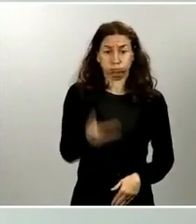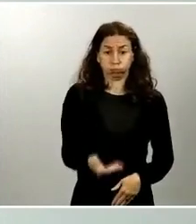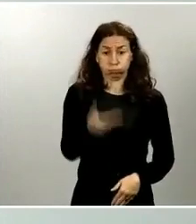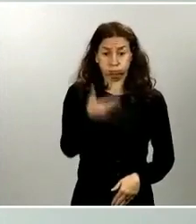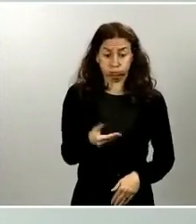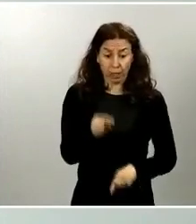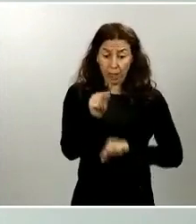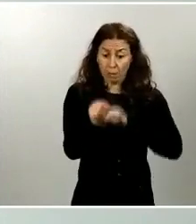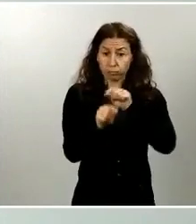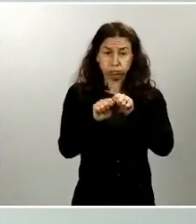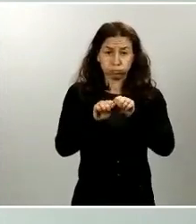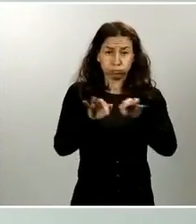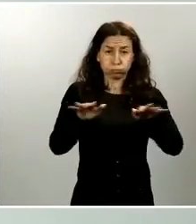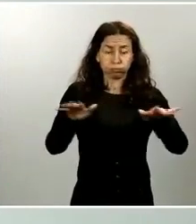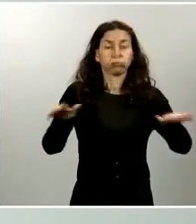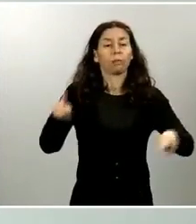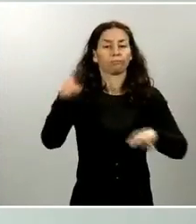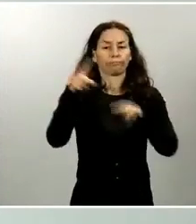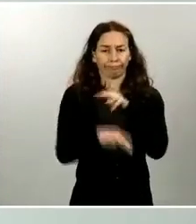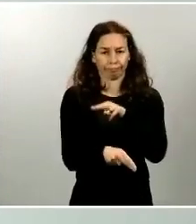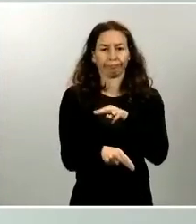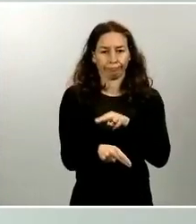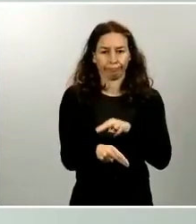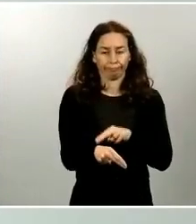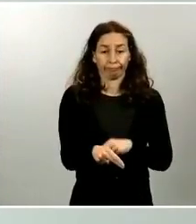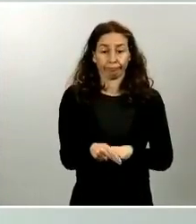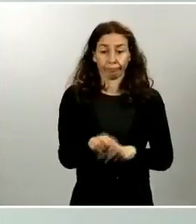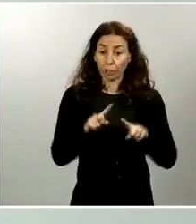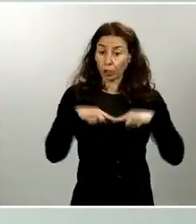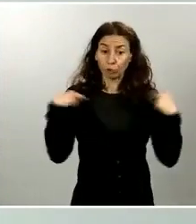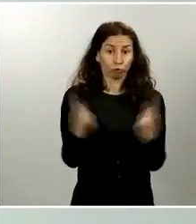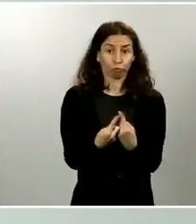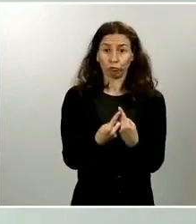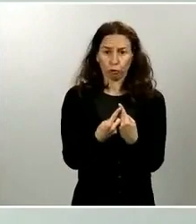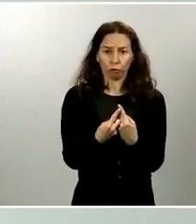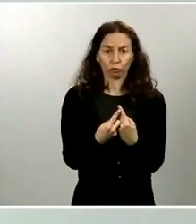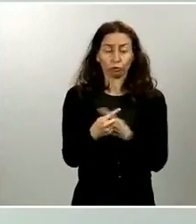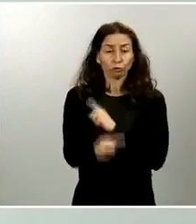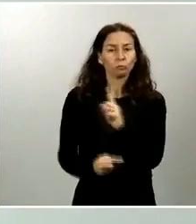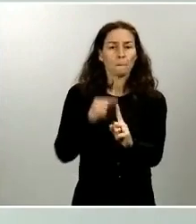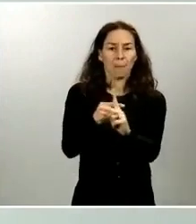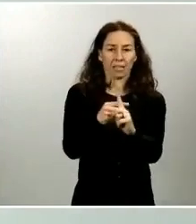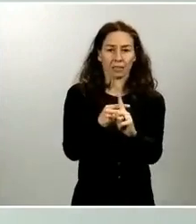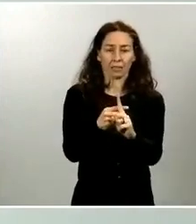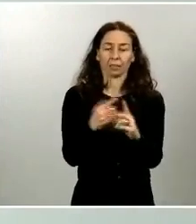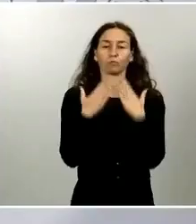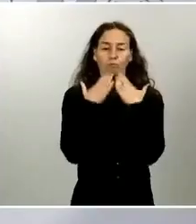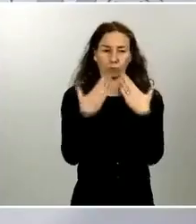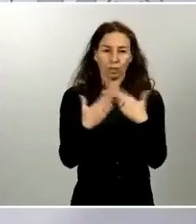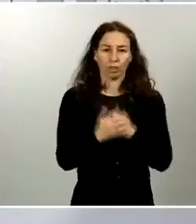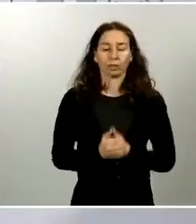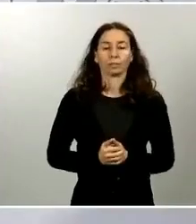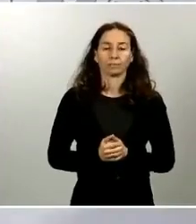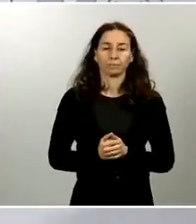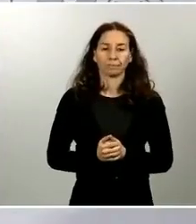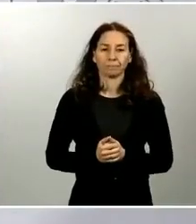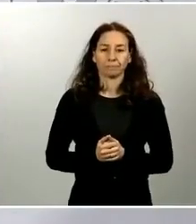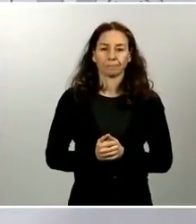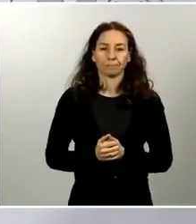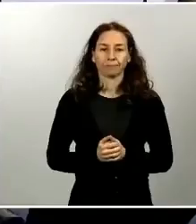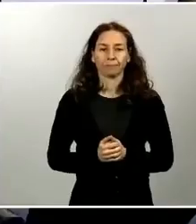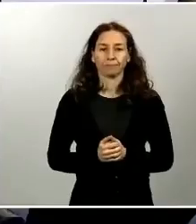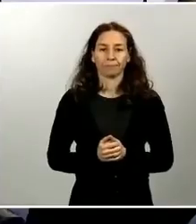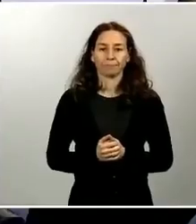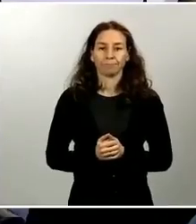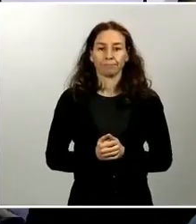enfermedad. Todos, repito, todos sumamos. Muchas gracias. Muchas gracias. Le